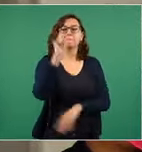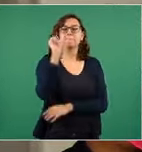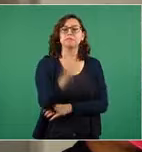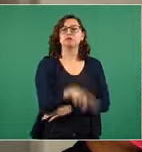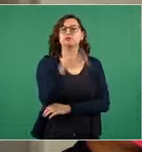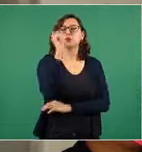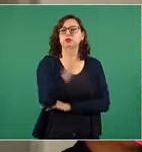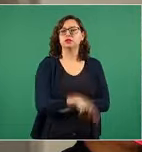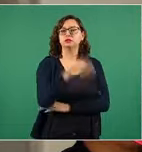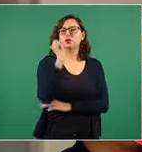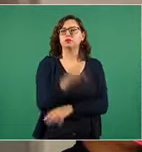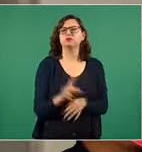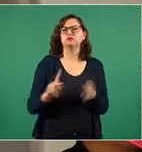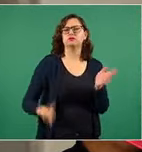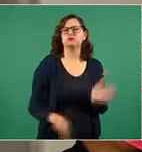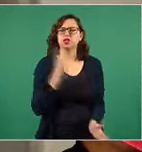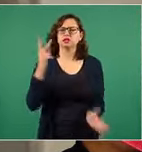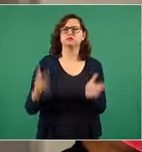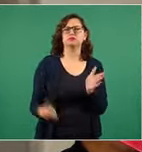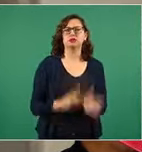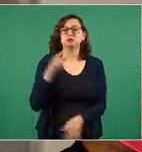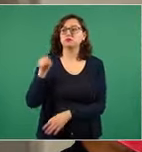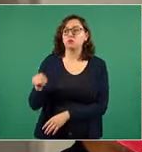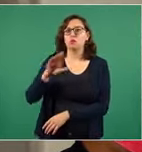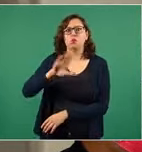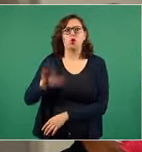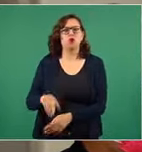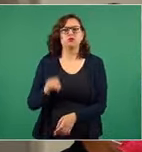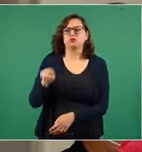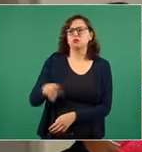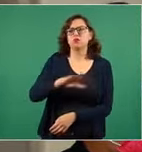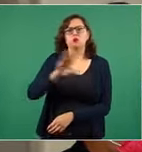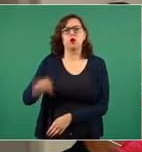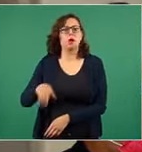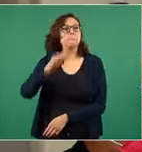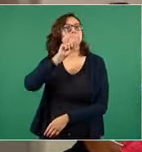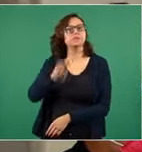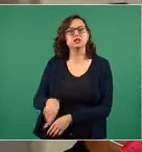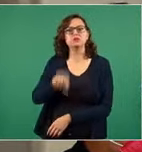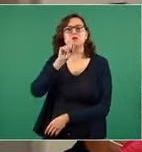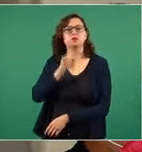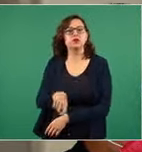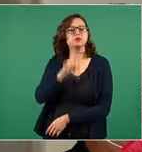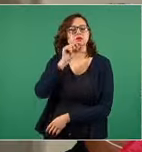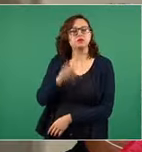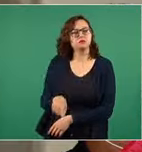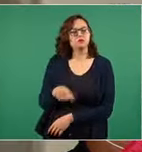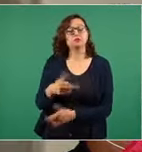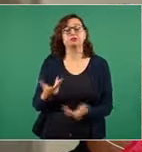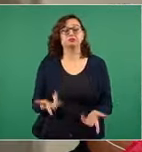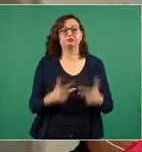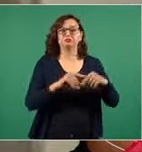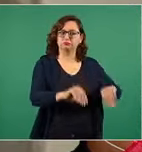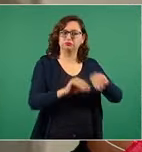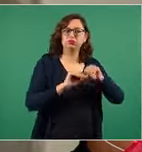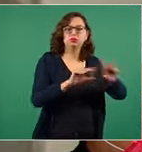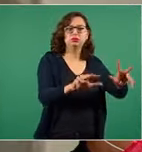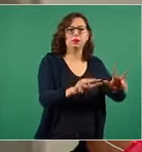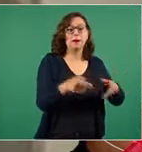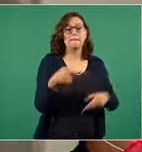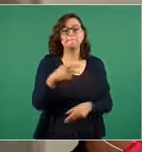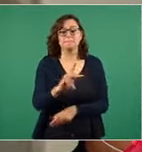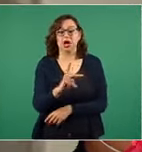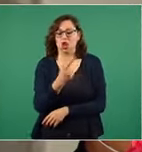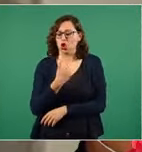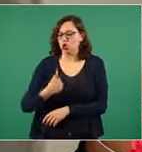¿Cómo le ayuda a México de a pie? El México que quiere paz, el México que no quiere estar